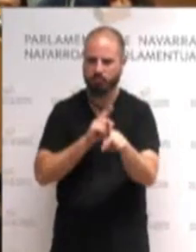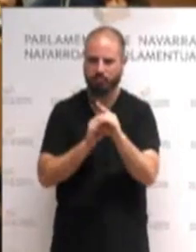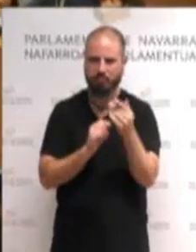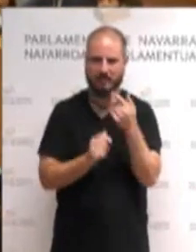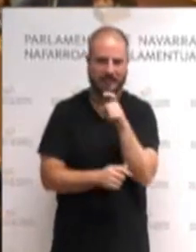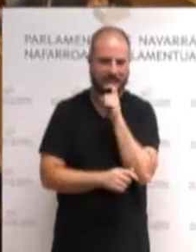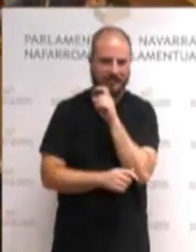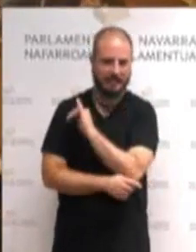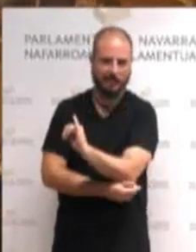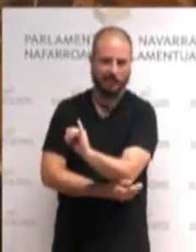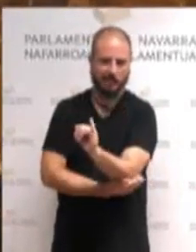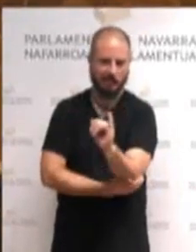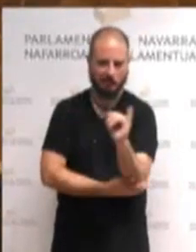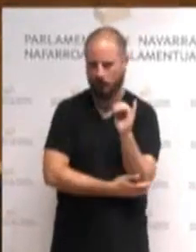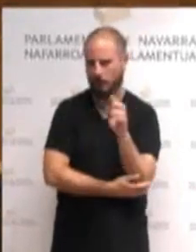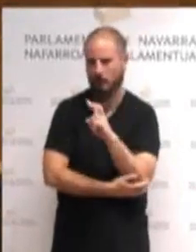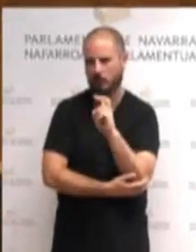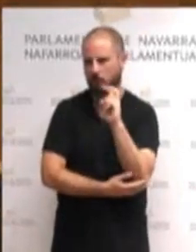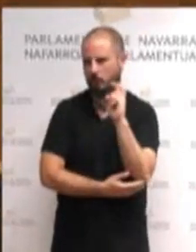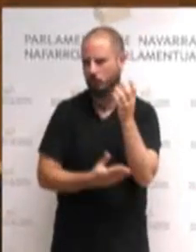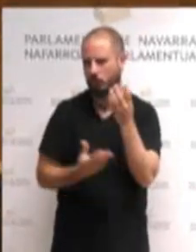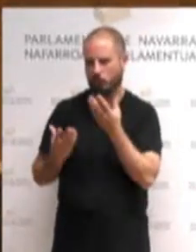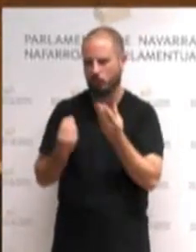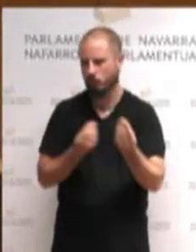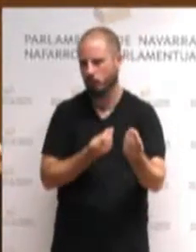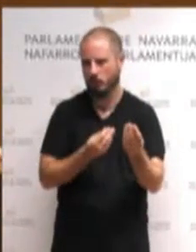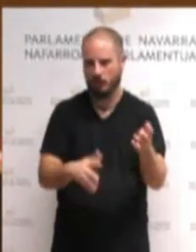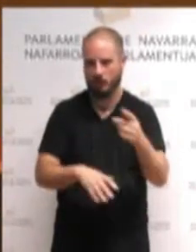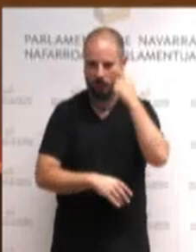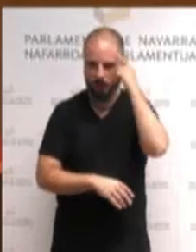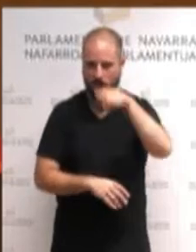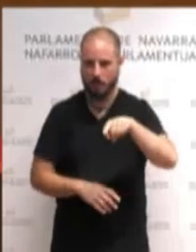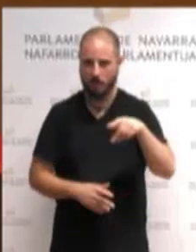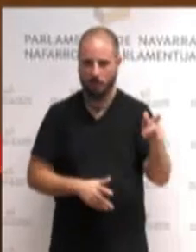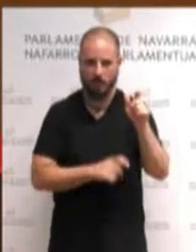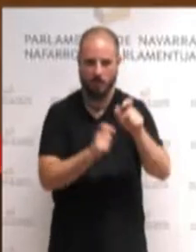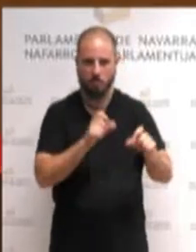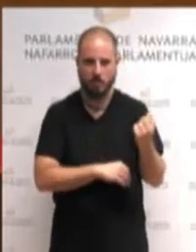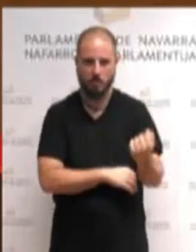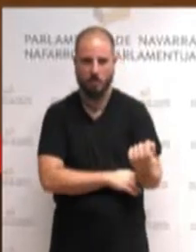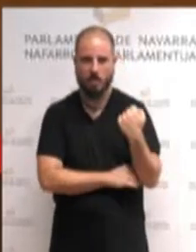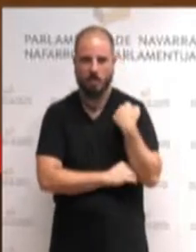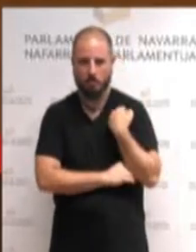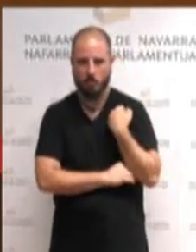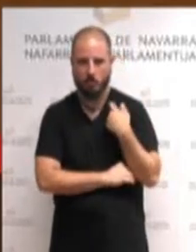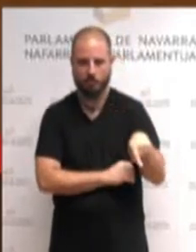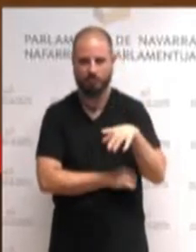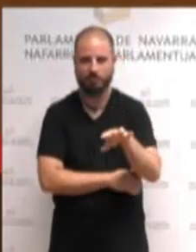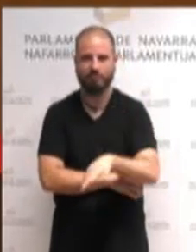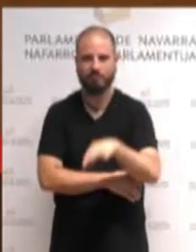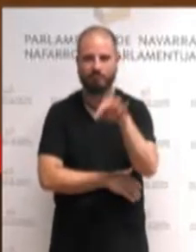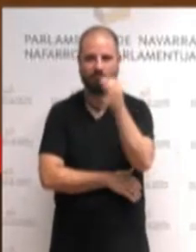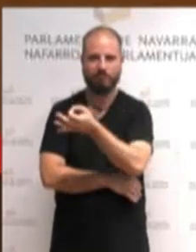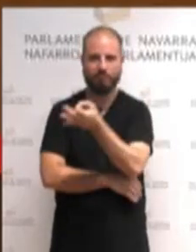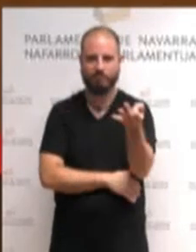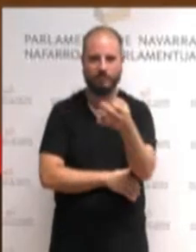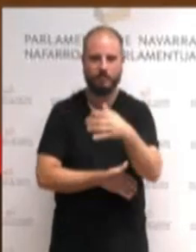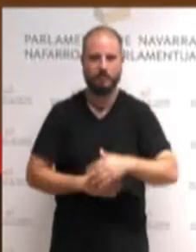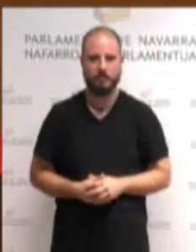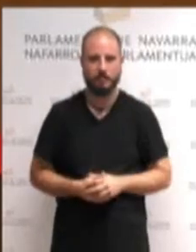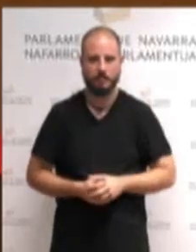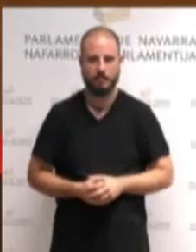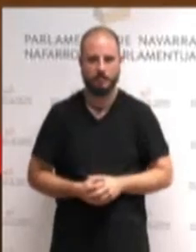erabakizu zena hartu duela gure militantzeak. Gehienek, ikusi dute gure abstentzioak bide bat